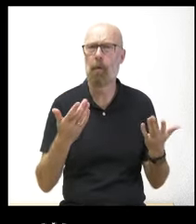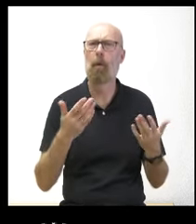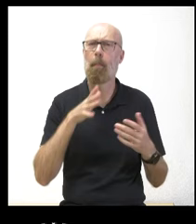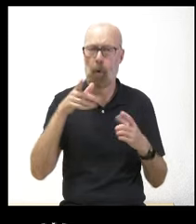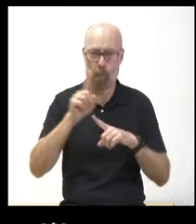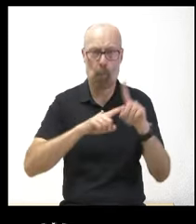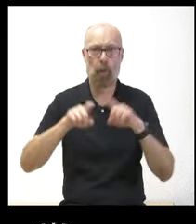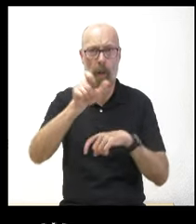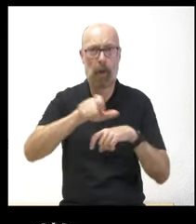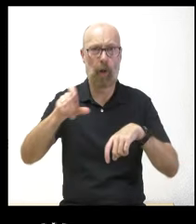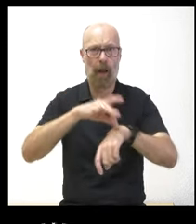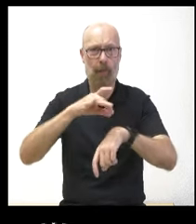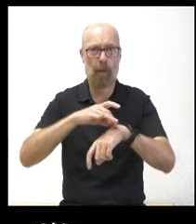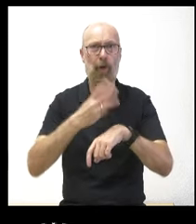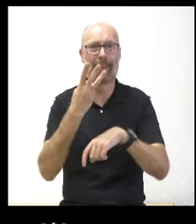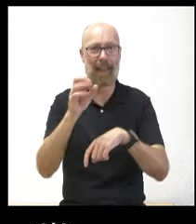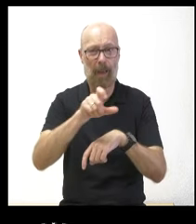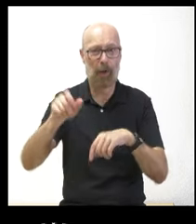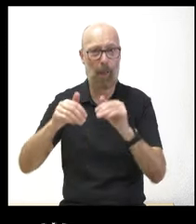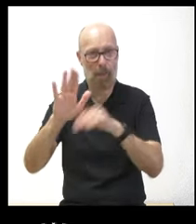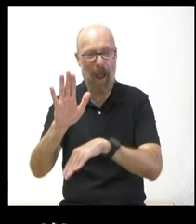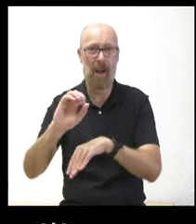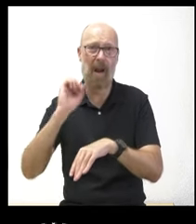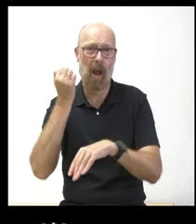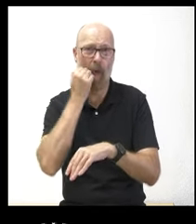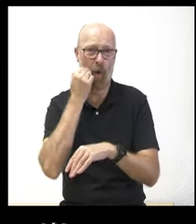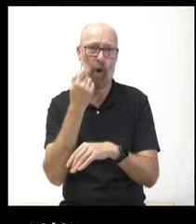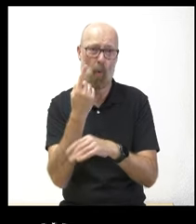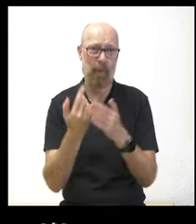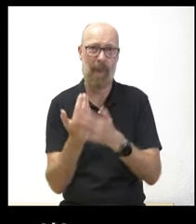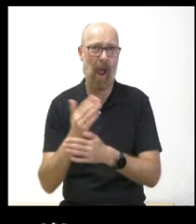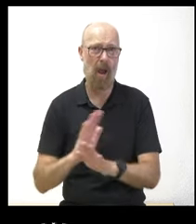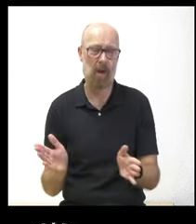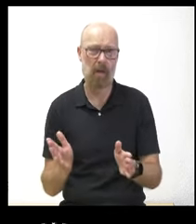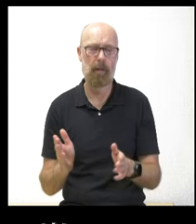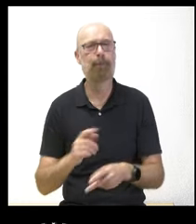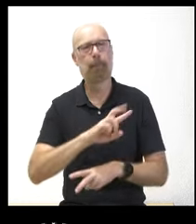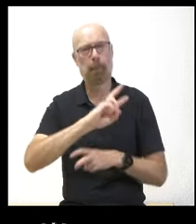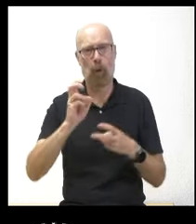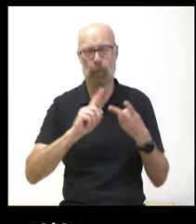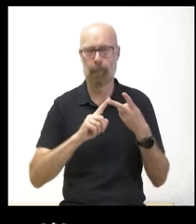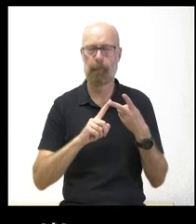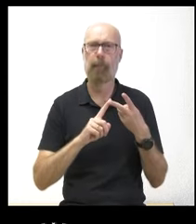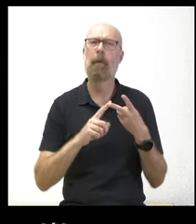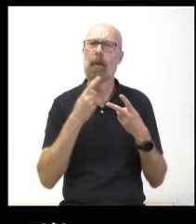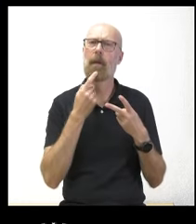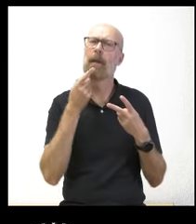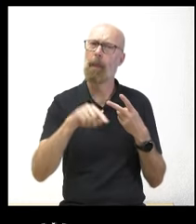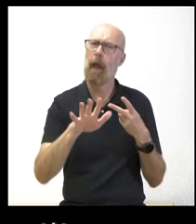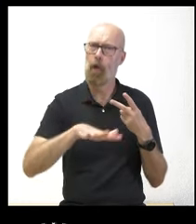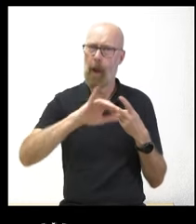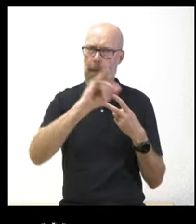llevado a más de 30 personas a poner reclamaciones en un solo día y la segunda es que siguen llegando también del vierto